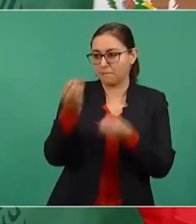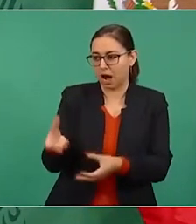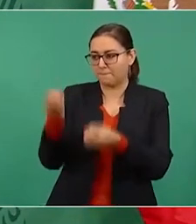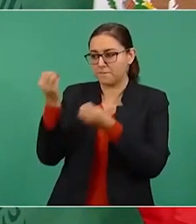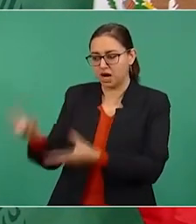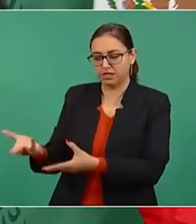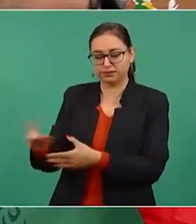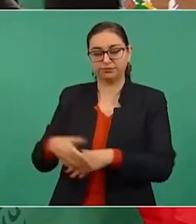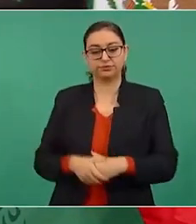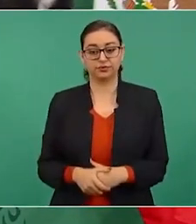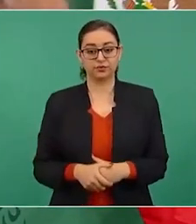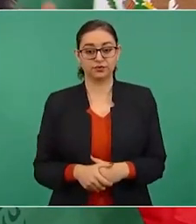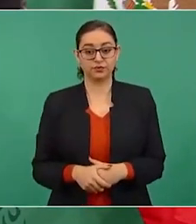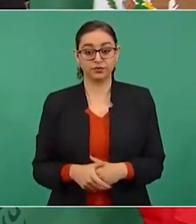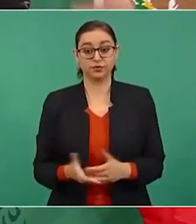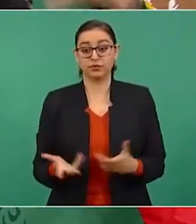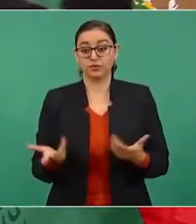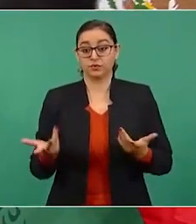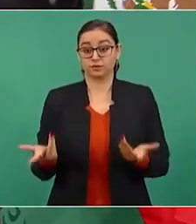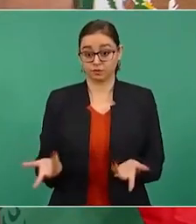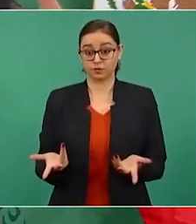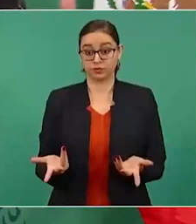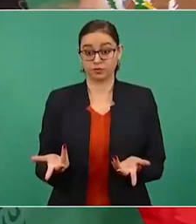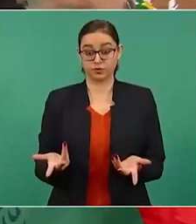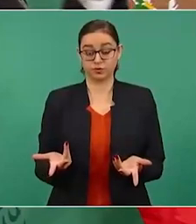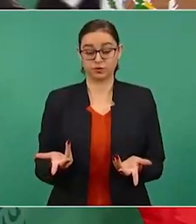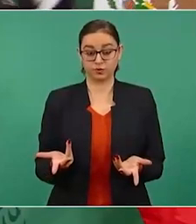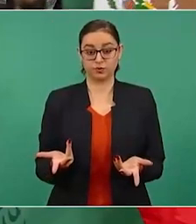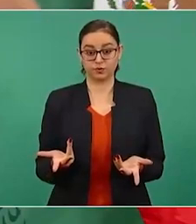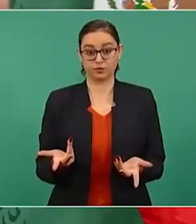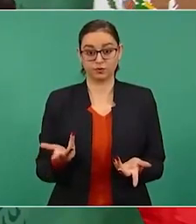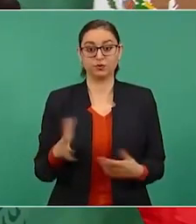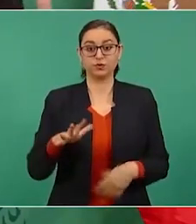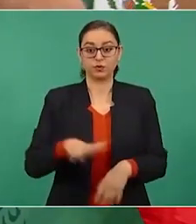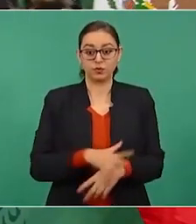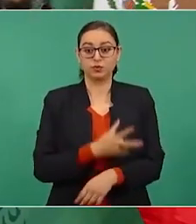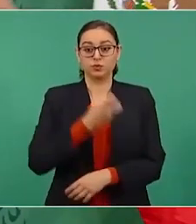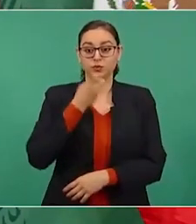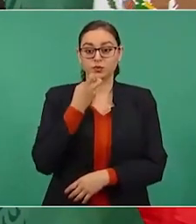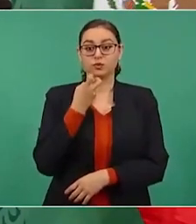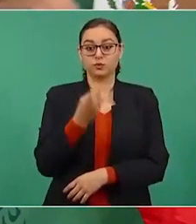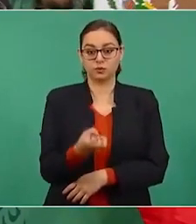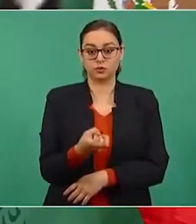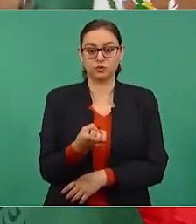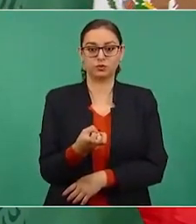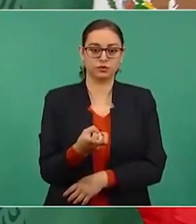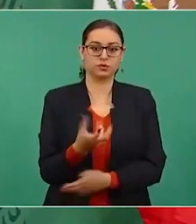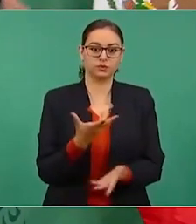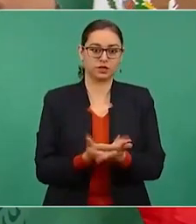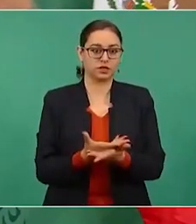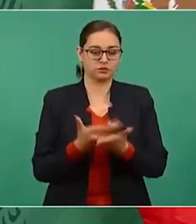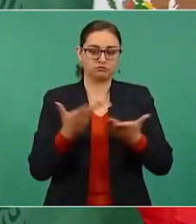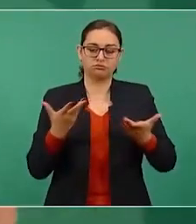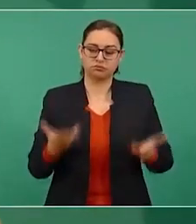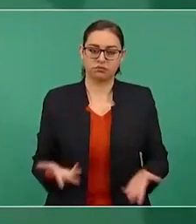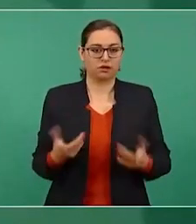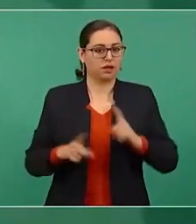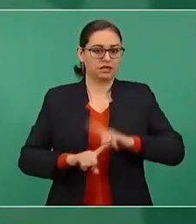Entonces, por eso es todo un cambio.